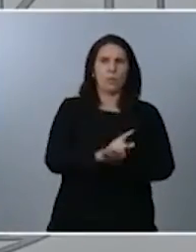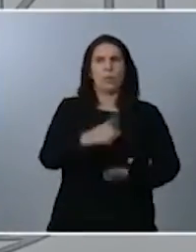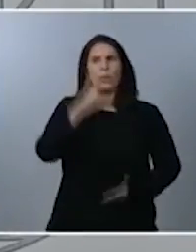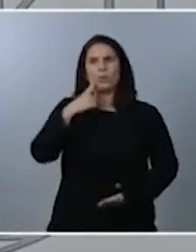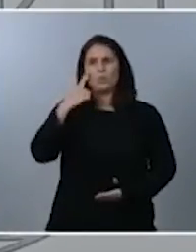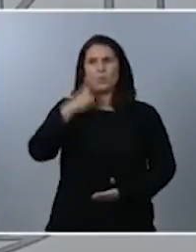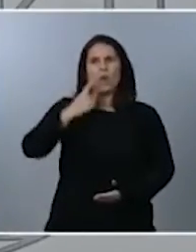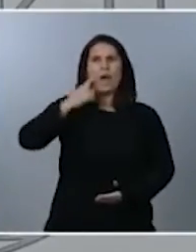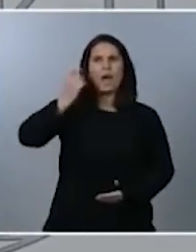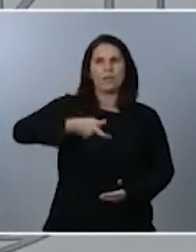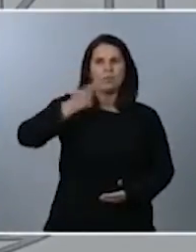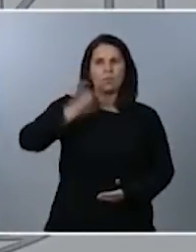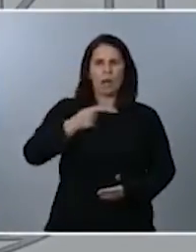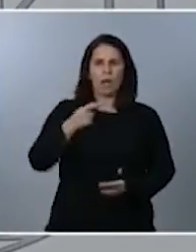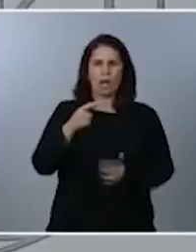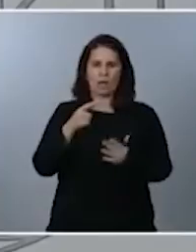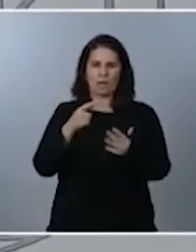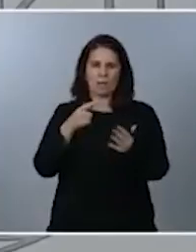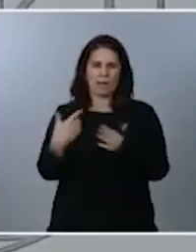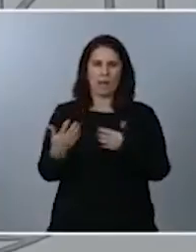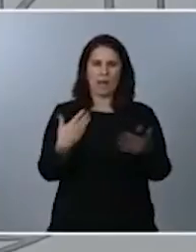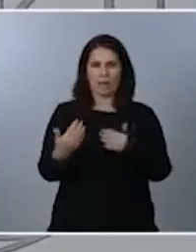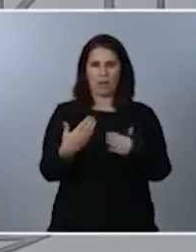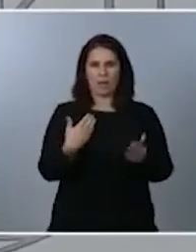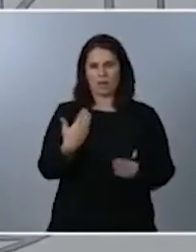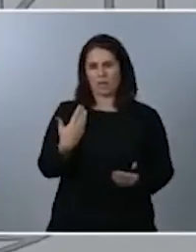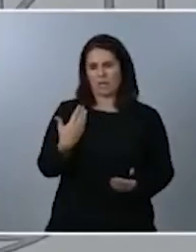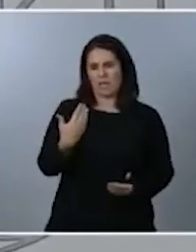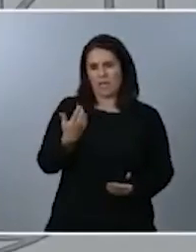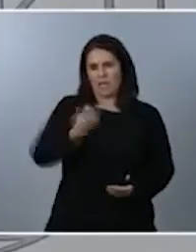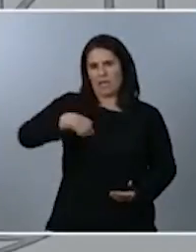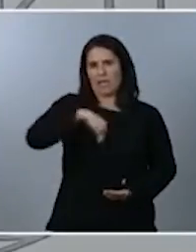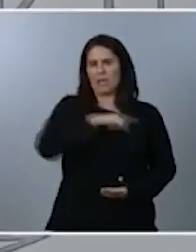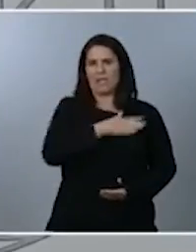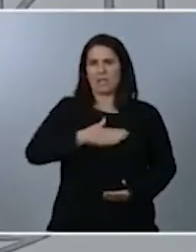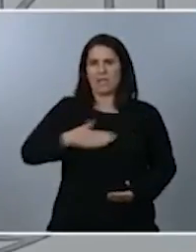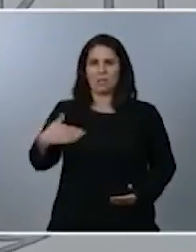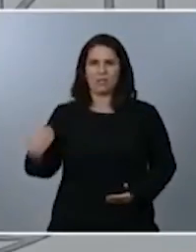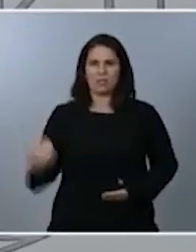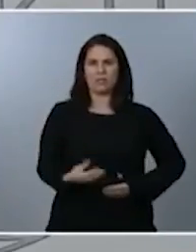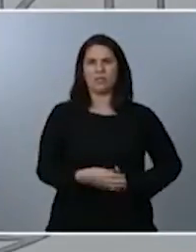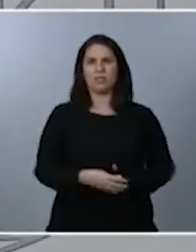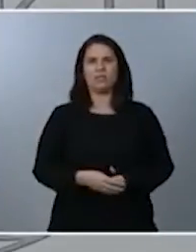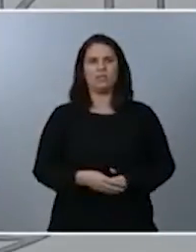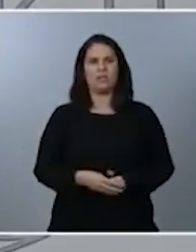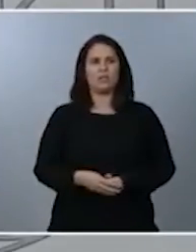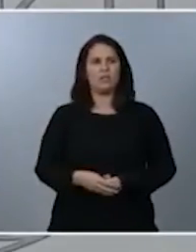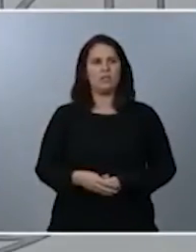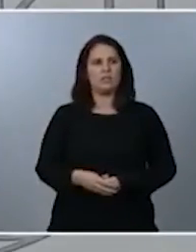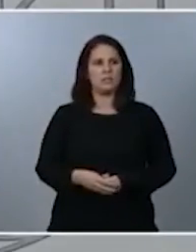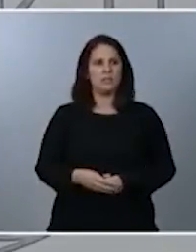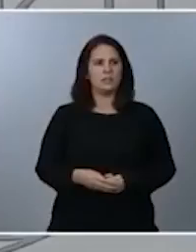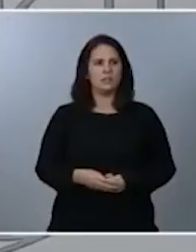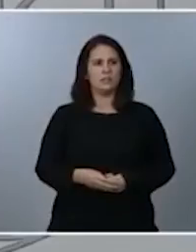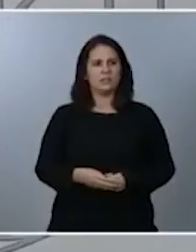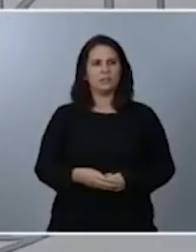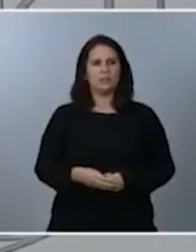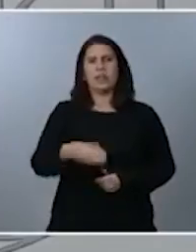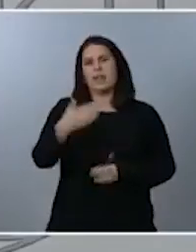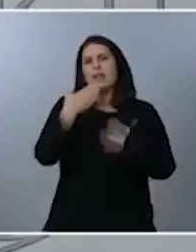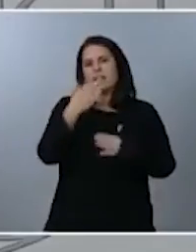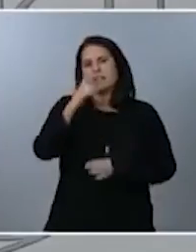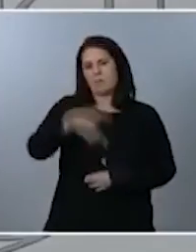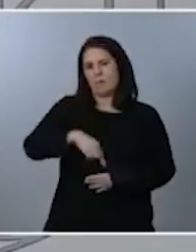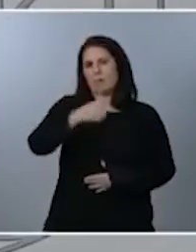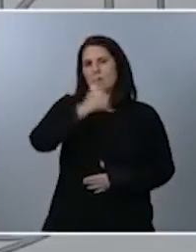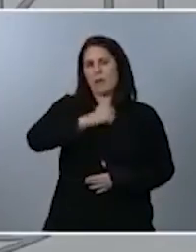en el que este país yo creo que todos estamos deseando el poder el poder hacerlo así que agradecer la paciencia también de los ciudadanos